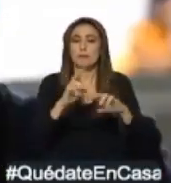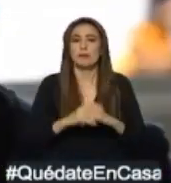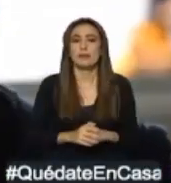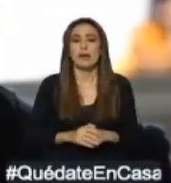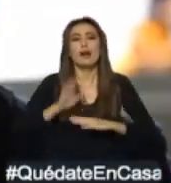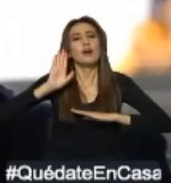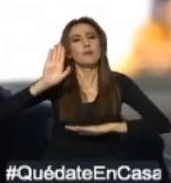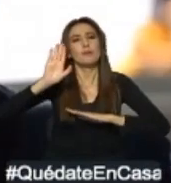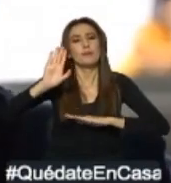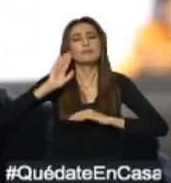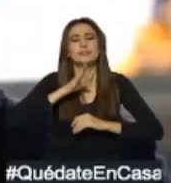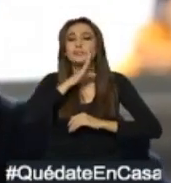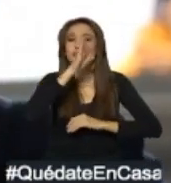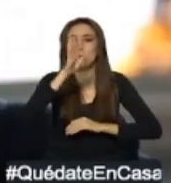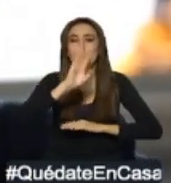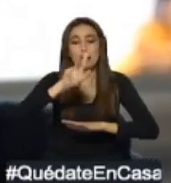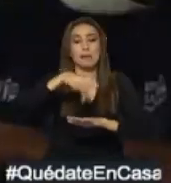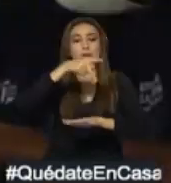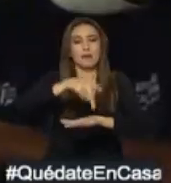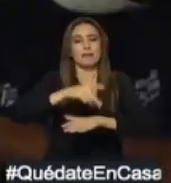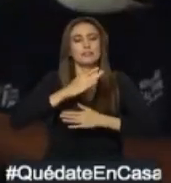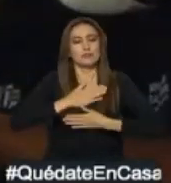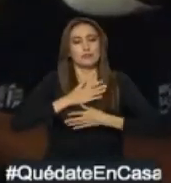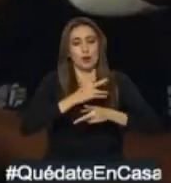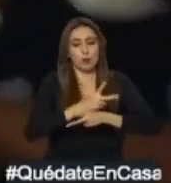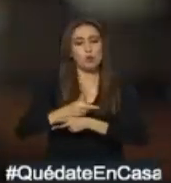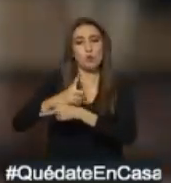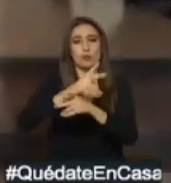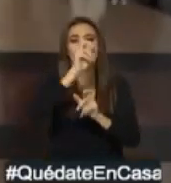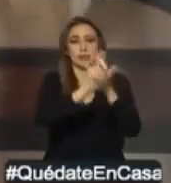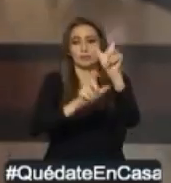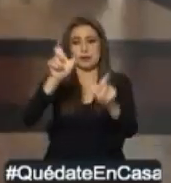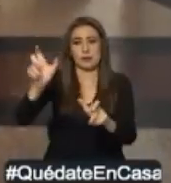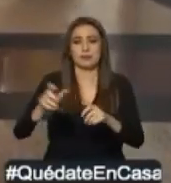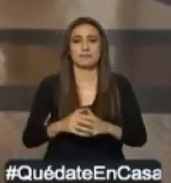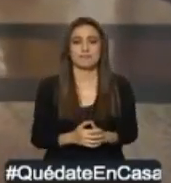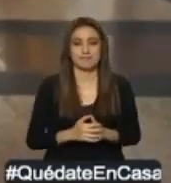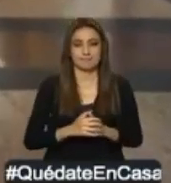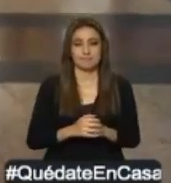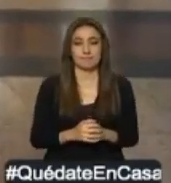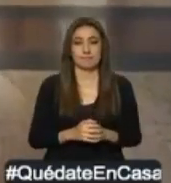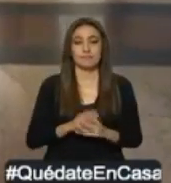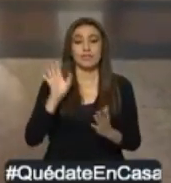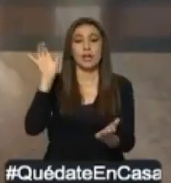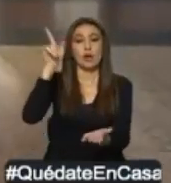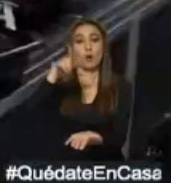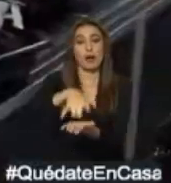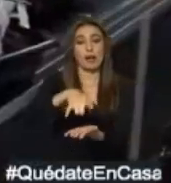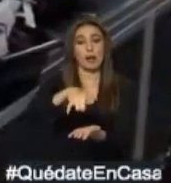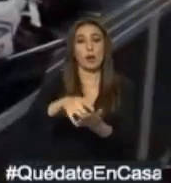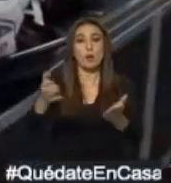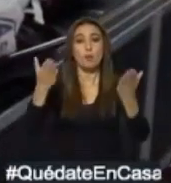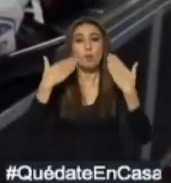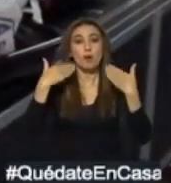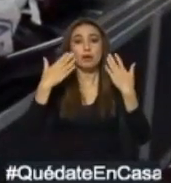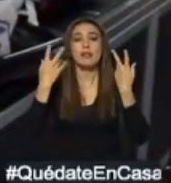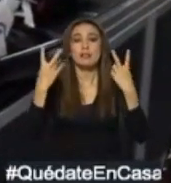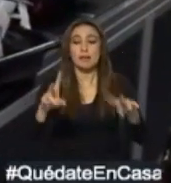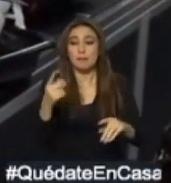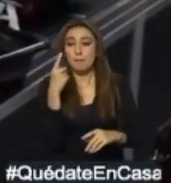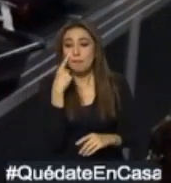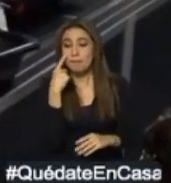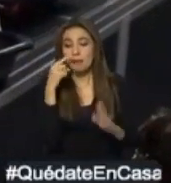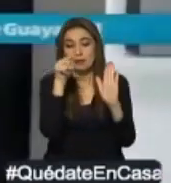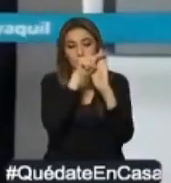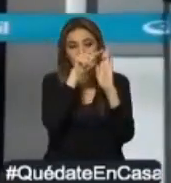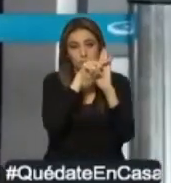compromiso siempre va a ser dar lo mejor de nosotros, cuidar de nuestros pacientes. En el aeropuerto José Joaquín de Olmedo se constataron los protocolos